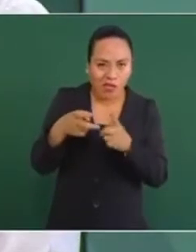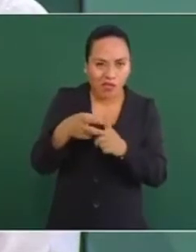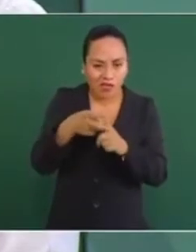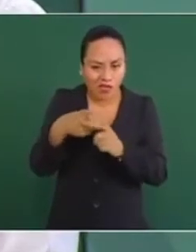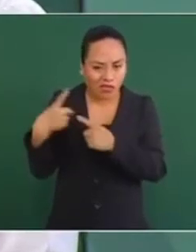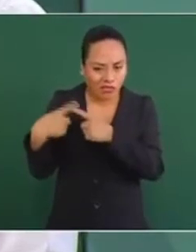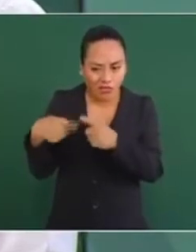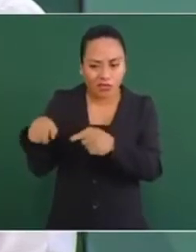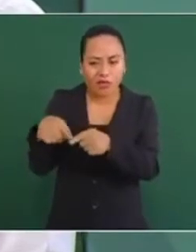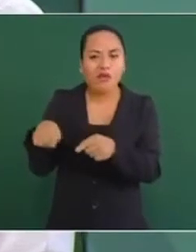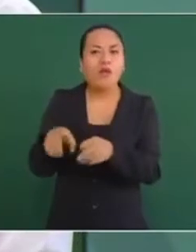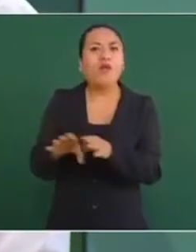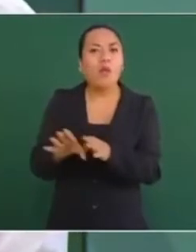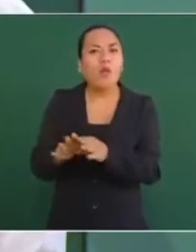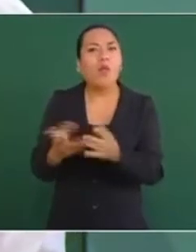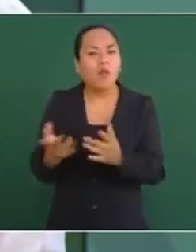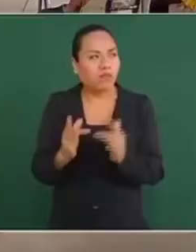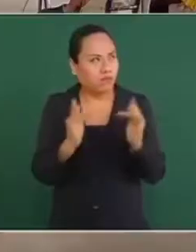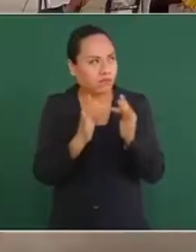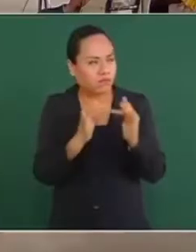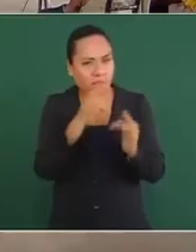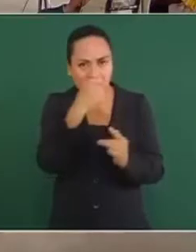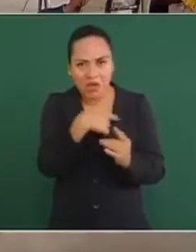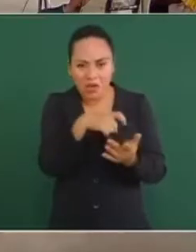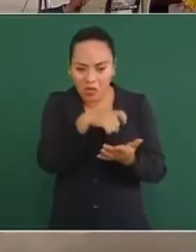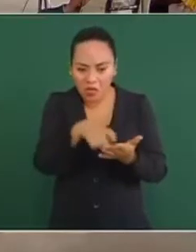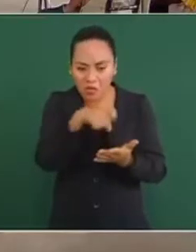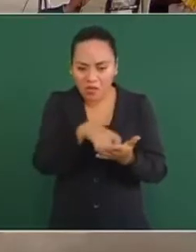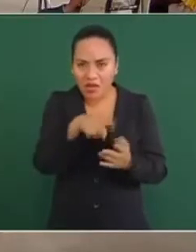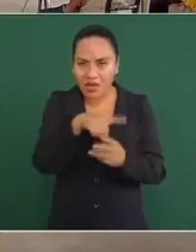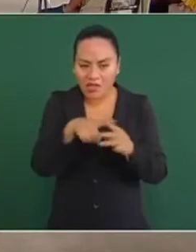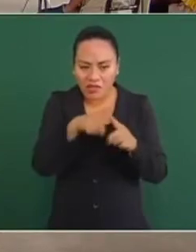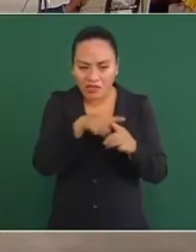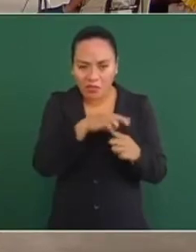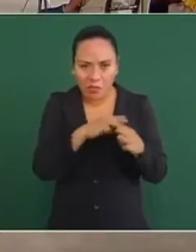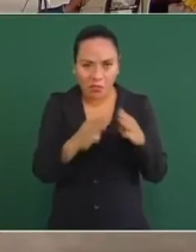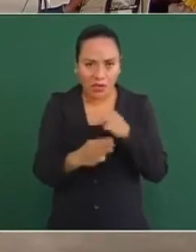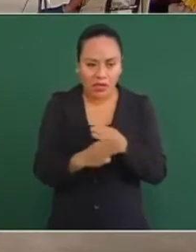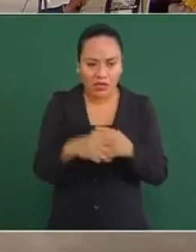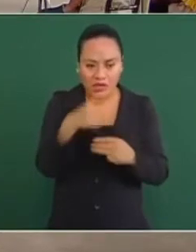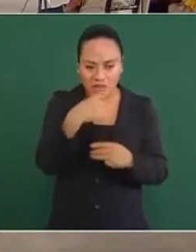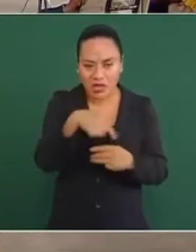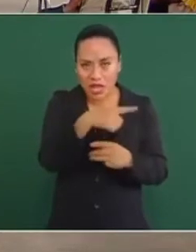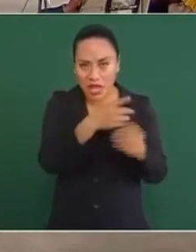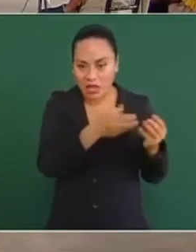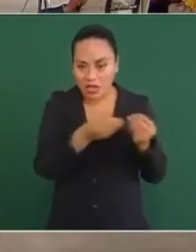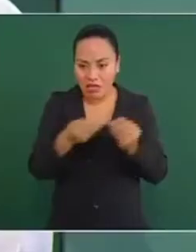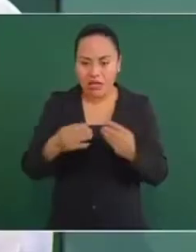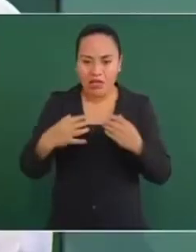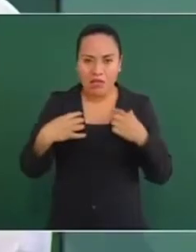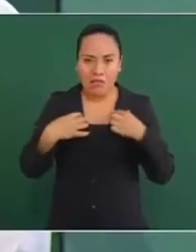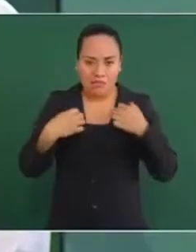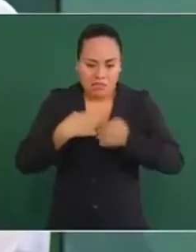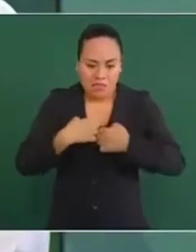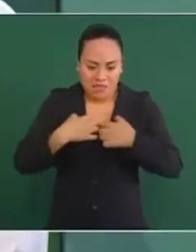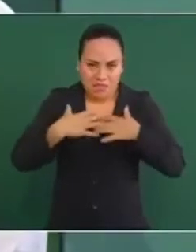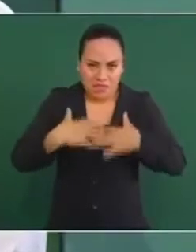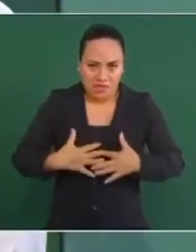de armas y de estos equipos, chalecos.